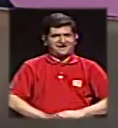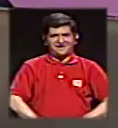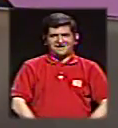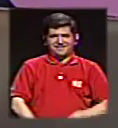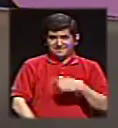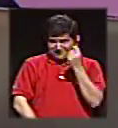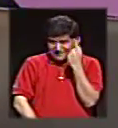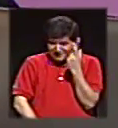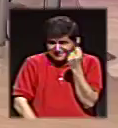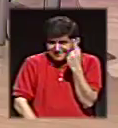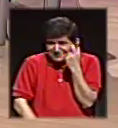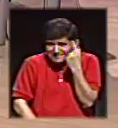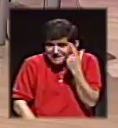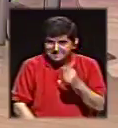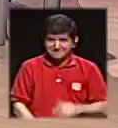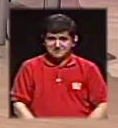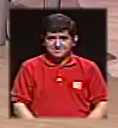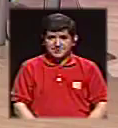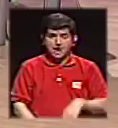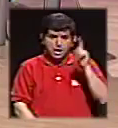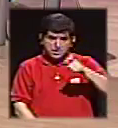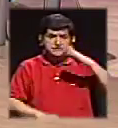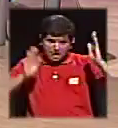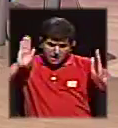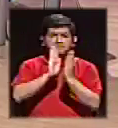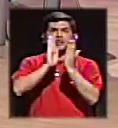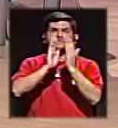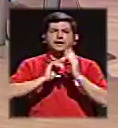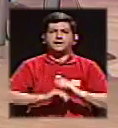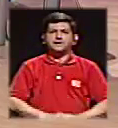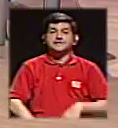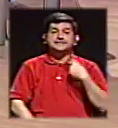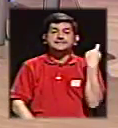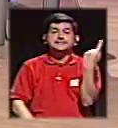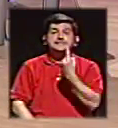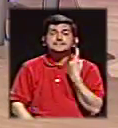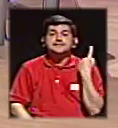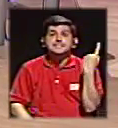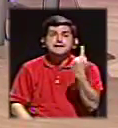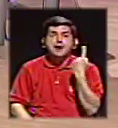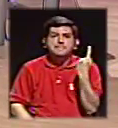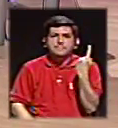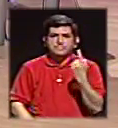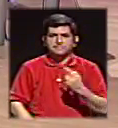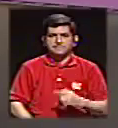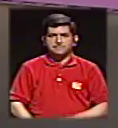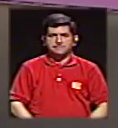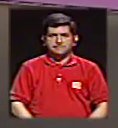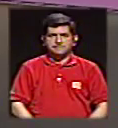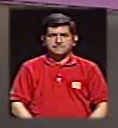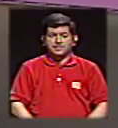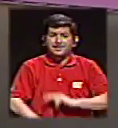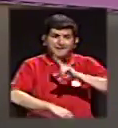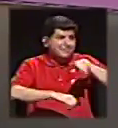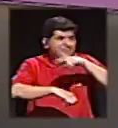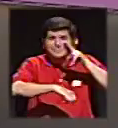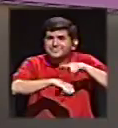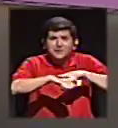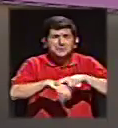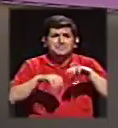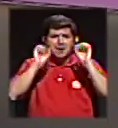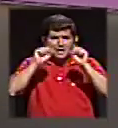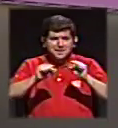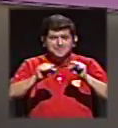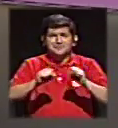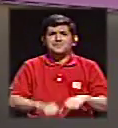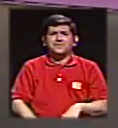¿Me entienden? Sí, sí, por supuesto. Tiene que ser confrontativo siempre, porque no, es natural, poder